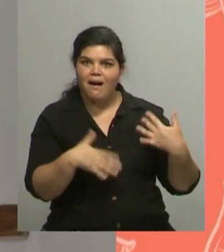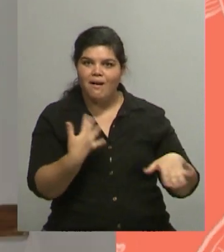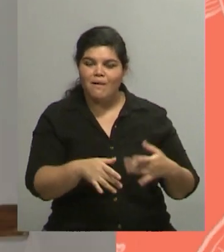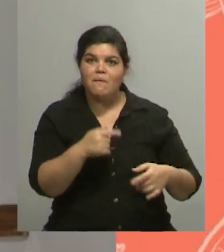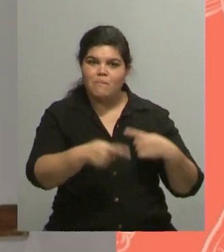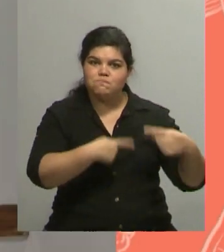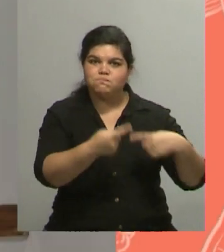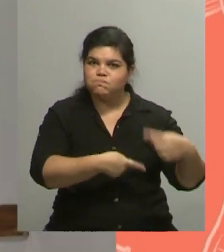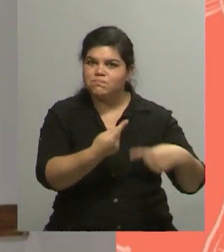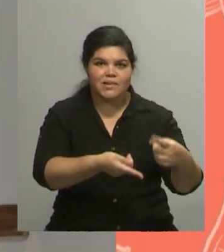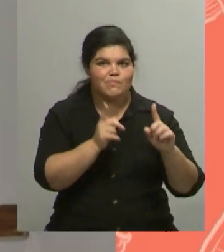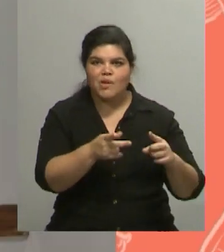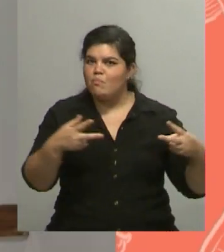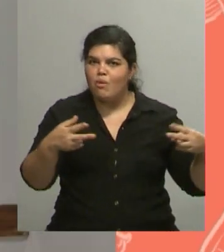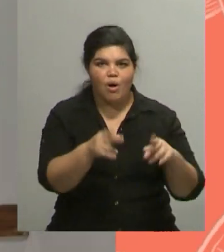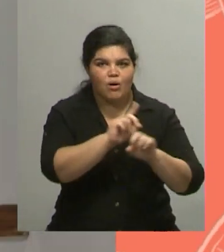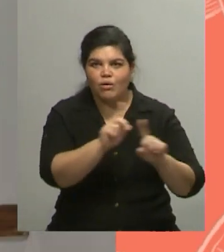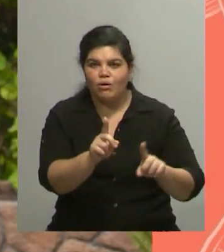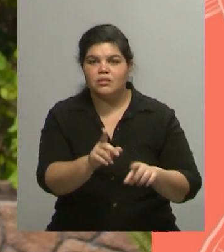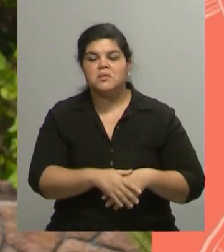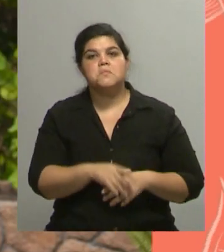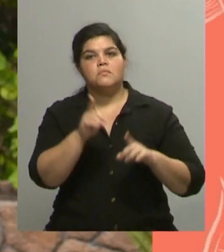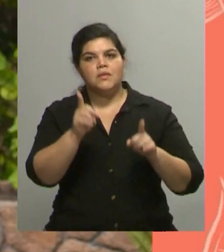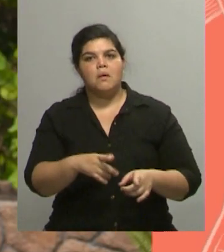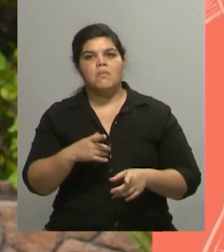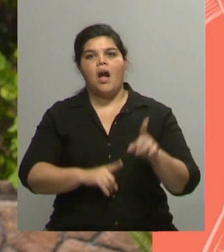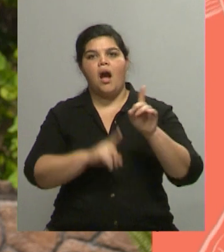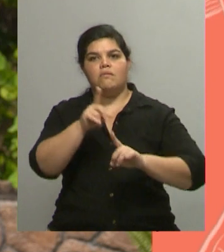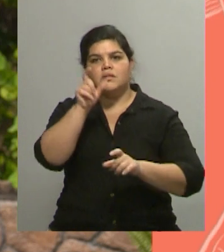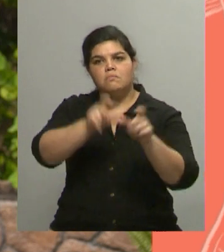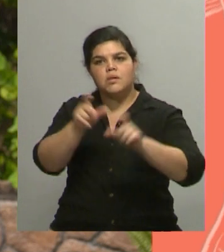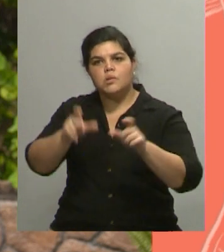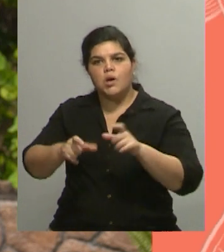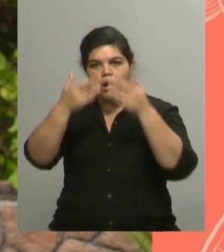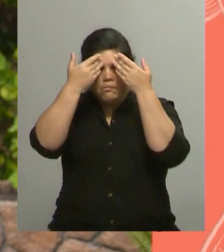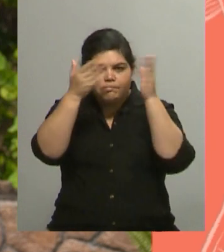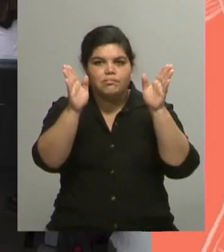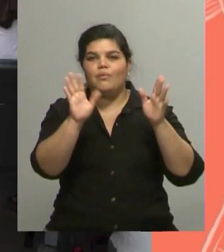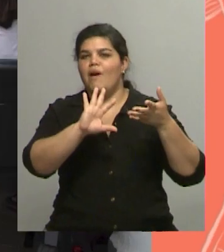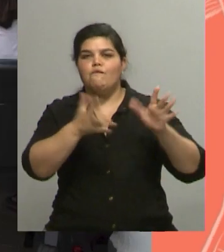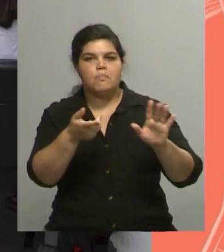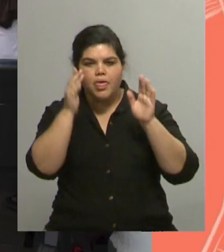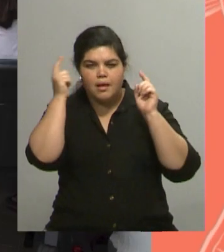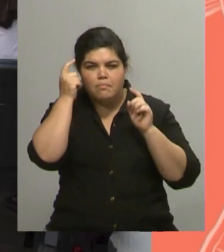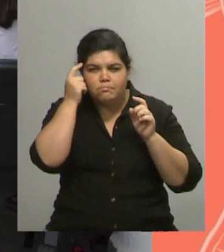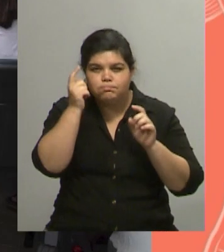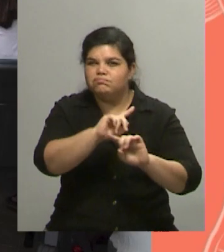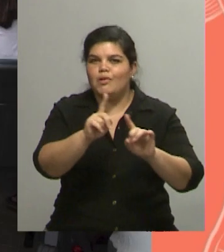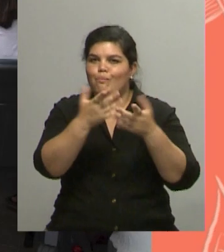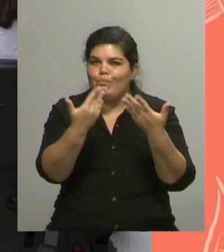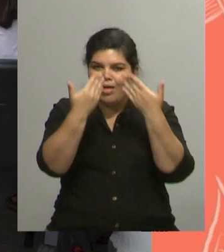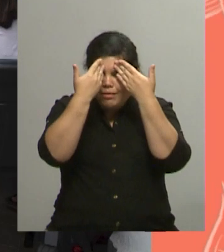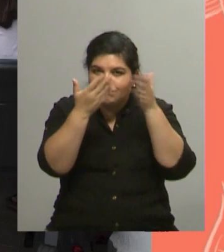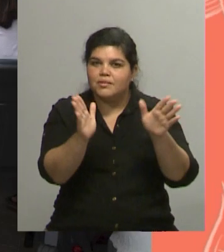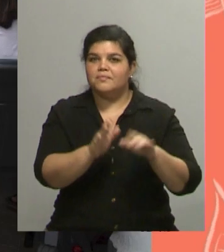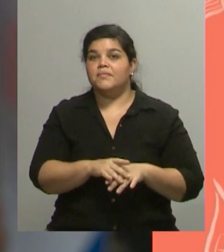la herramienta de distracción y de entretenimiento para muchos. Un Claro. desafío para los profes y para alumnos y alumnas